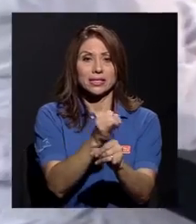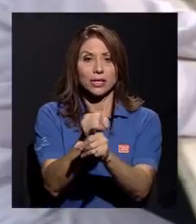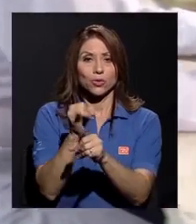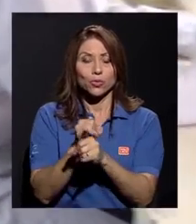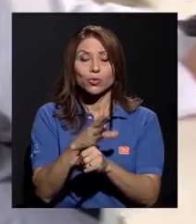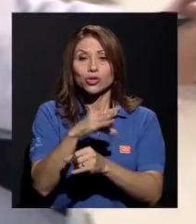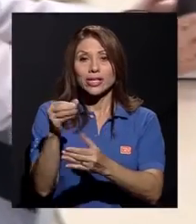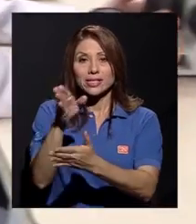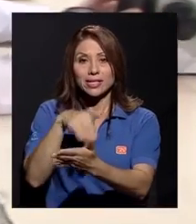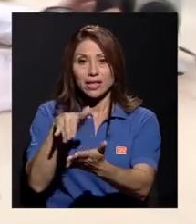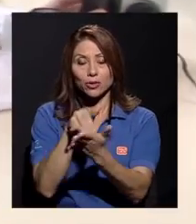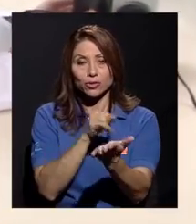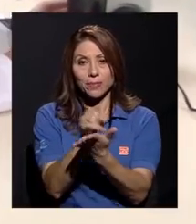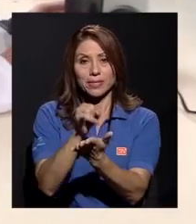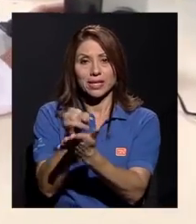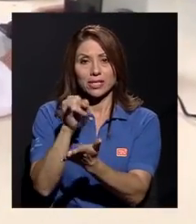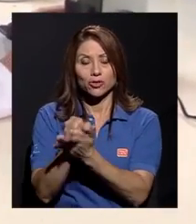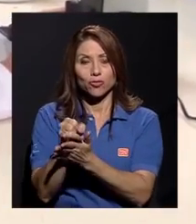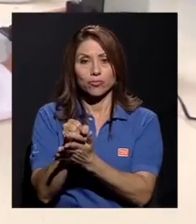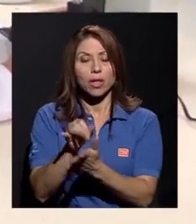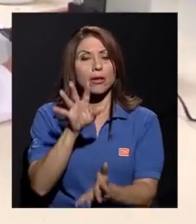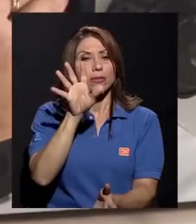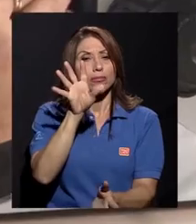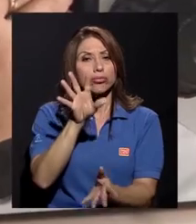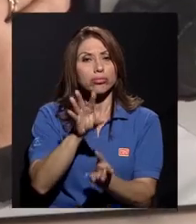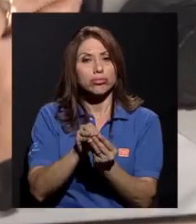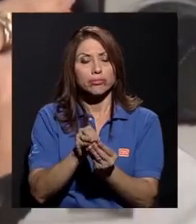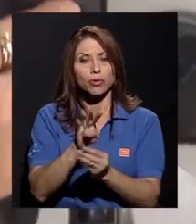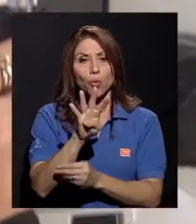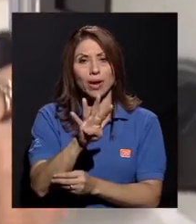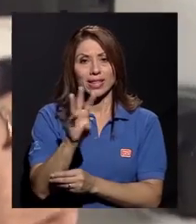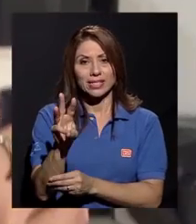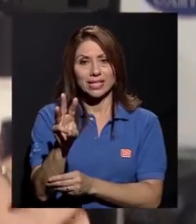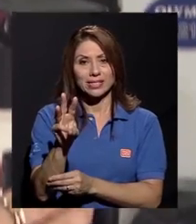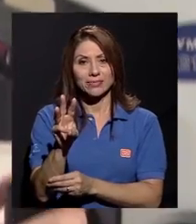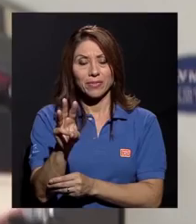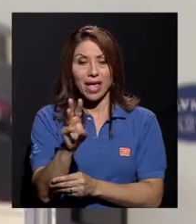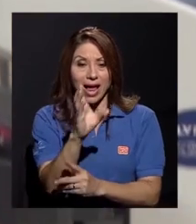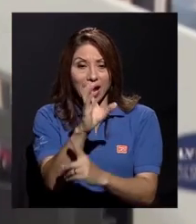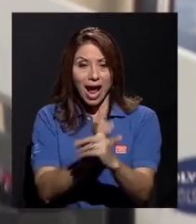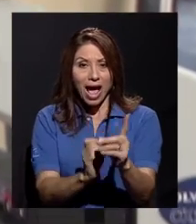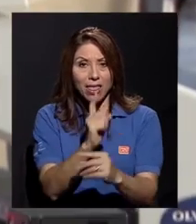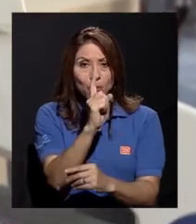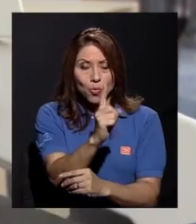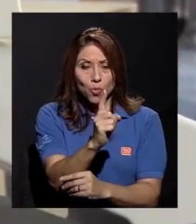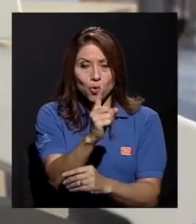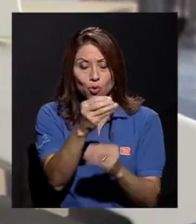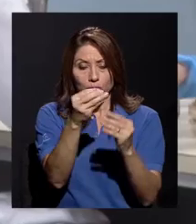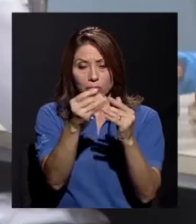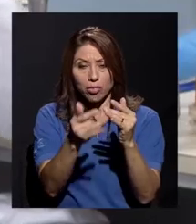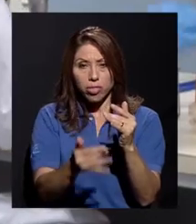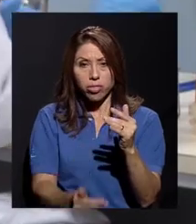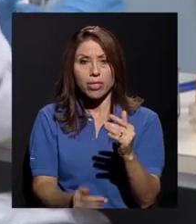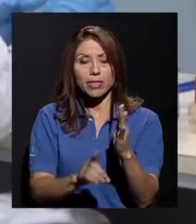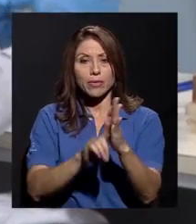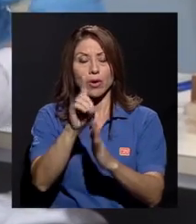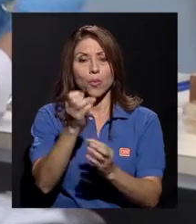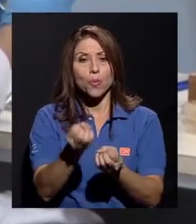de investigación. En total, son 46 y cada uno de ellos desarrolla múltiples proyectos.